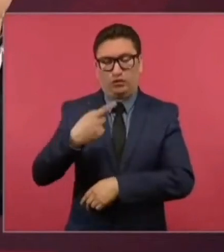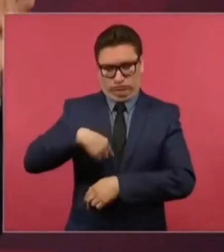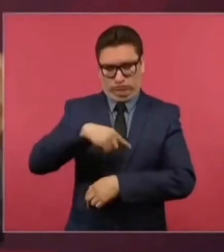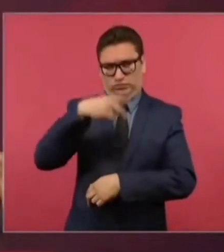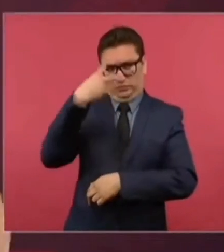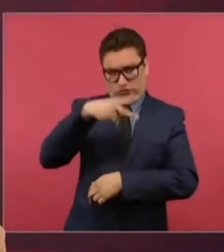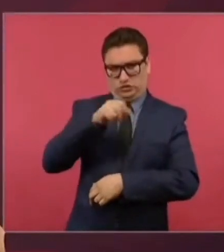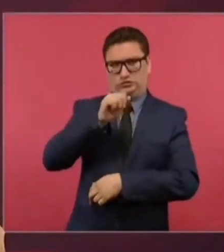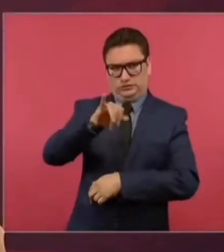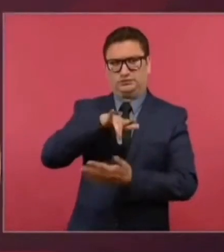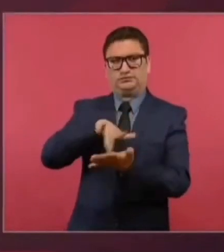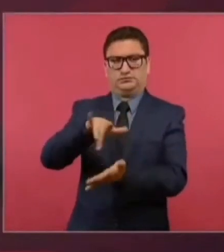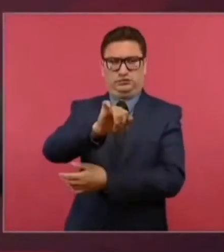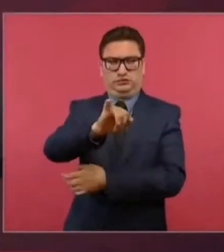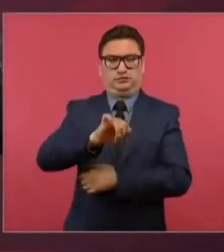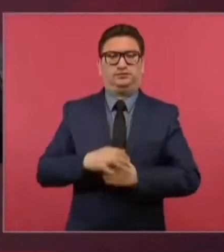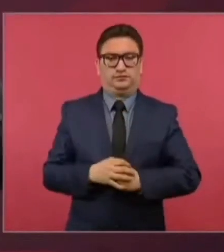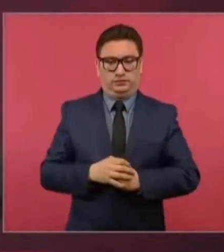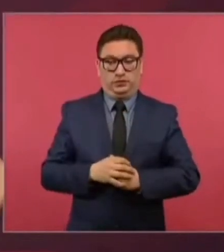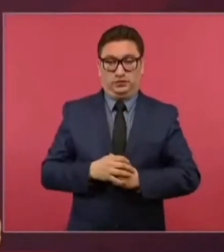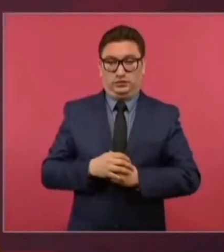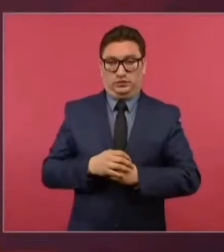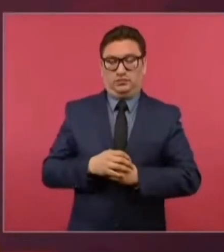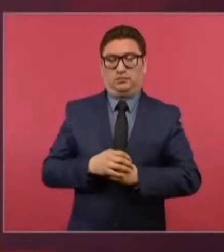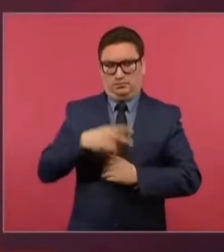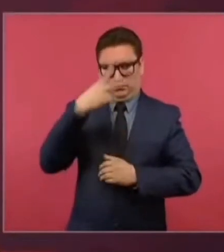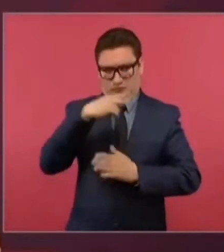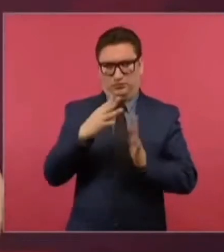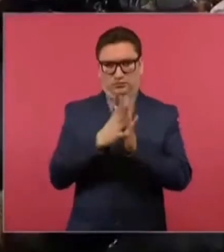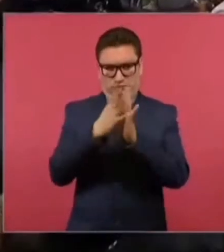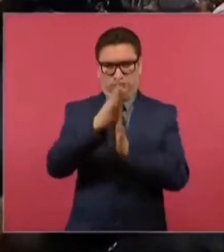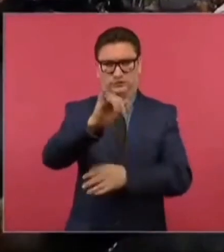Si van los dos países, sí. Va a participar México.